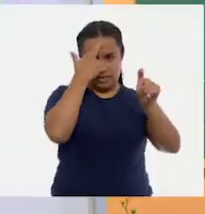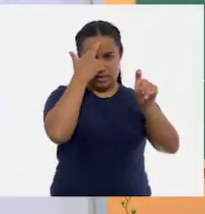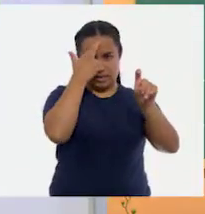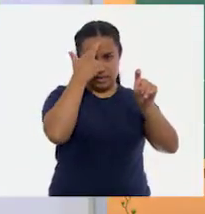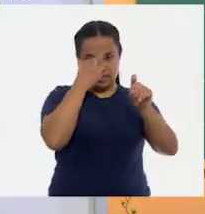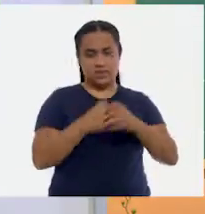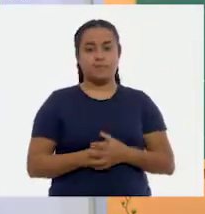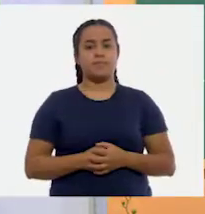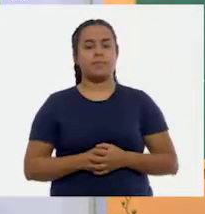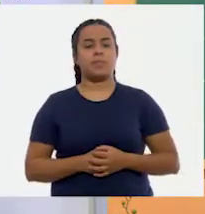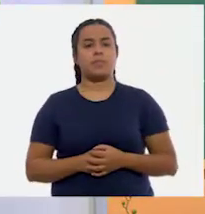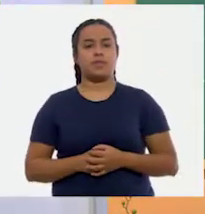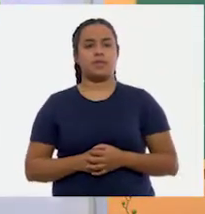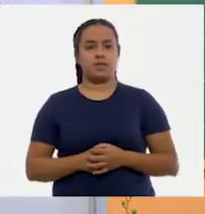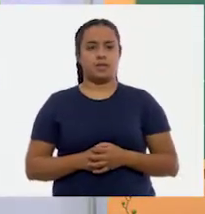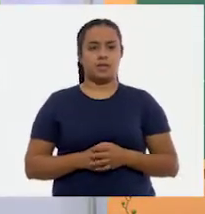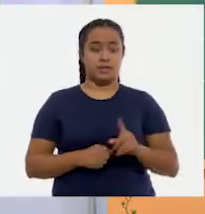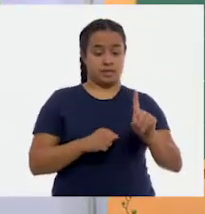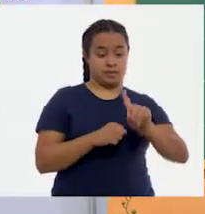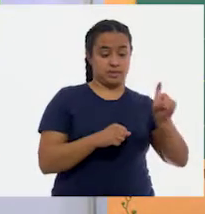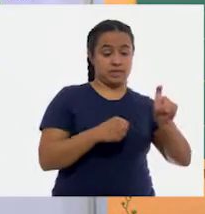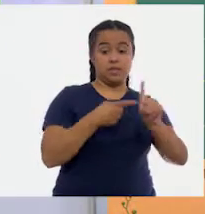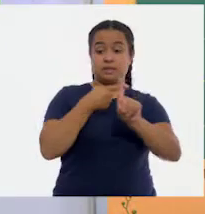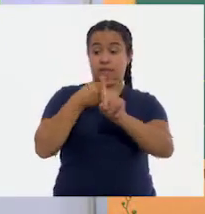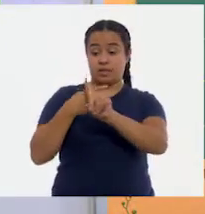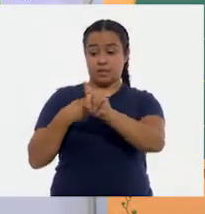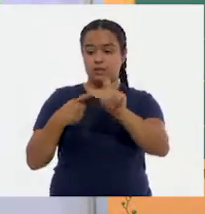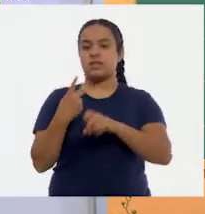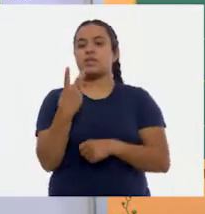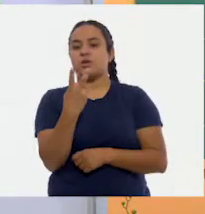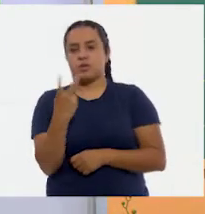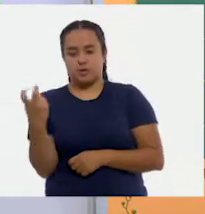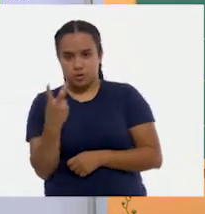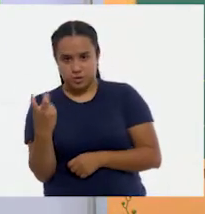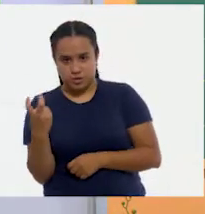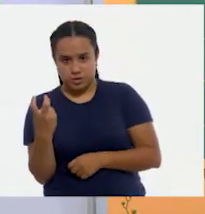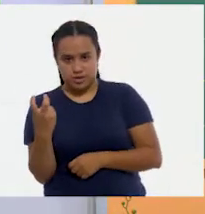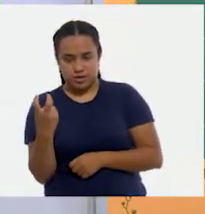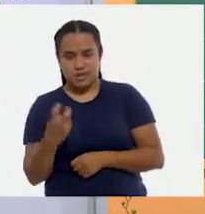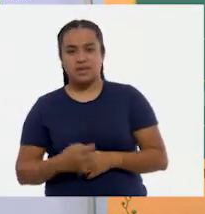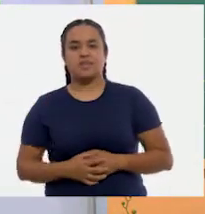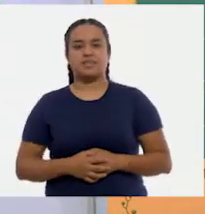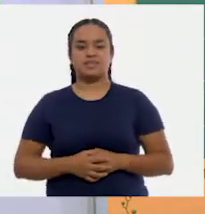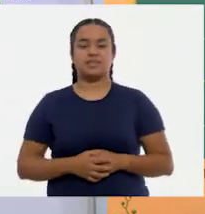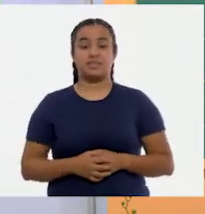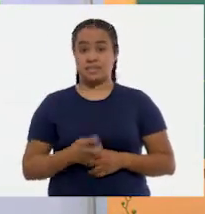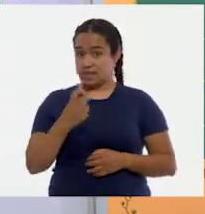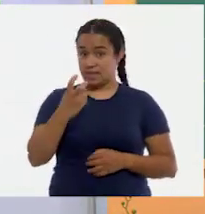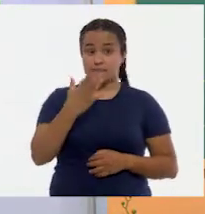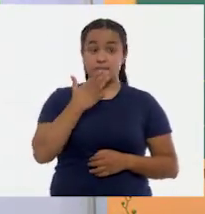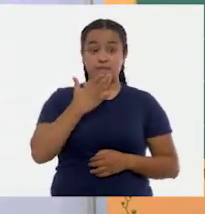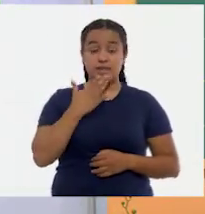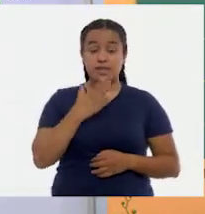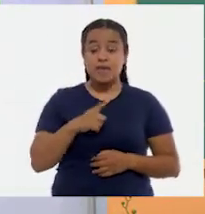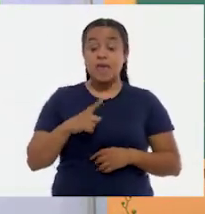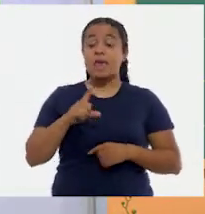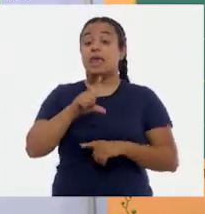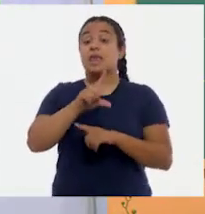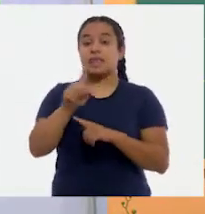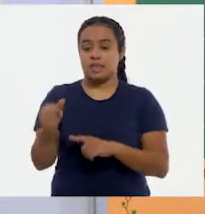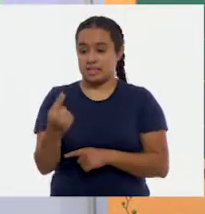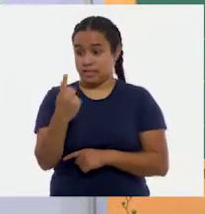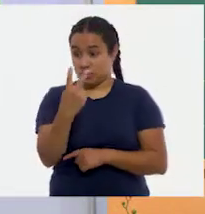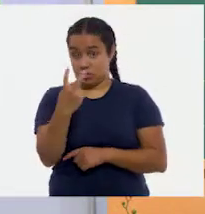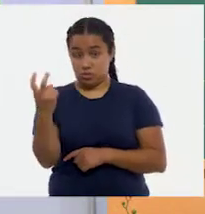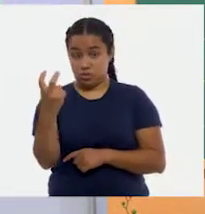para sumar, son doscientos. ¿Cierto, maestra? Muy bien. Sí, muy bien, Ale. Y después, a esta